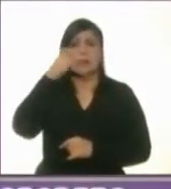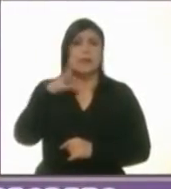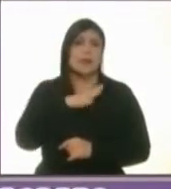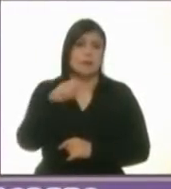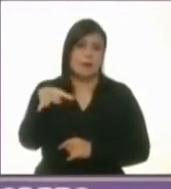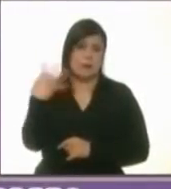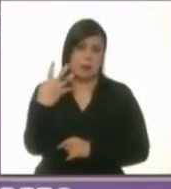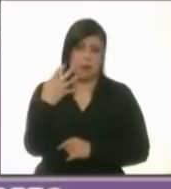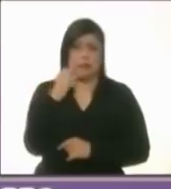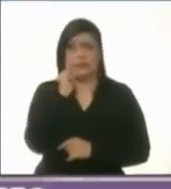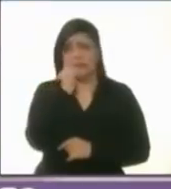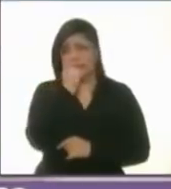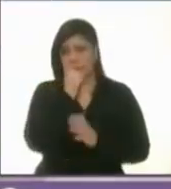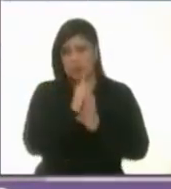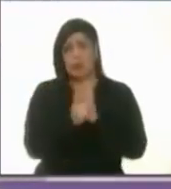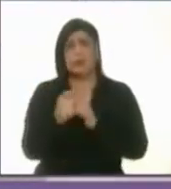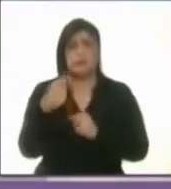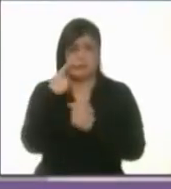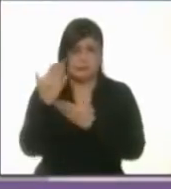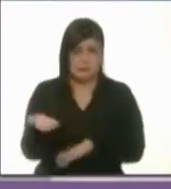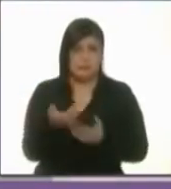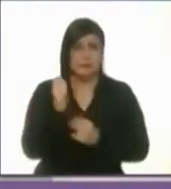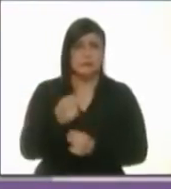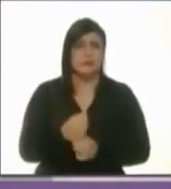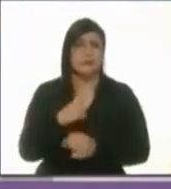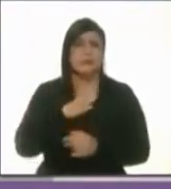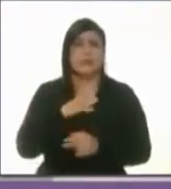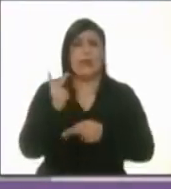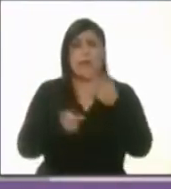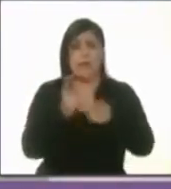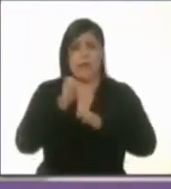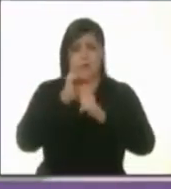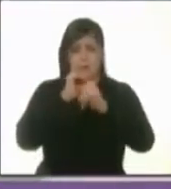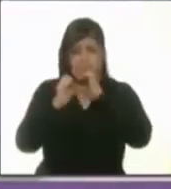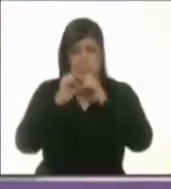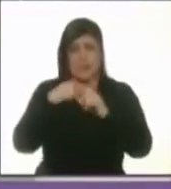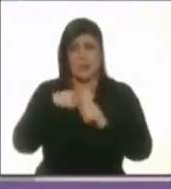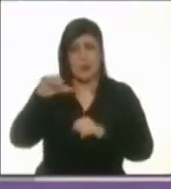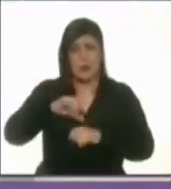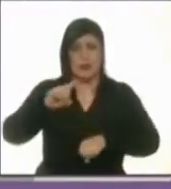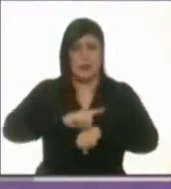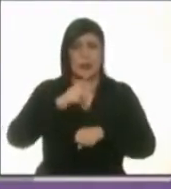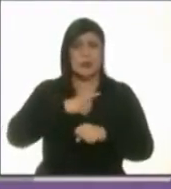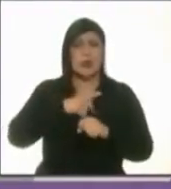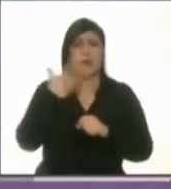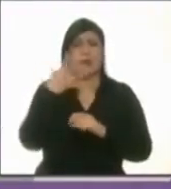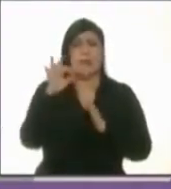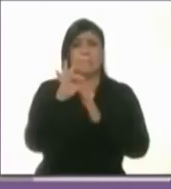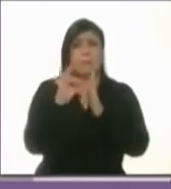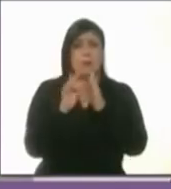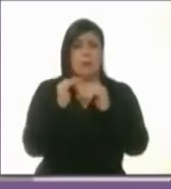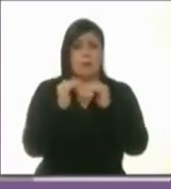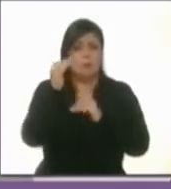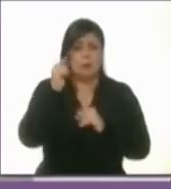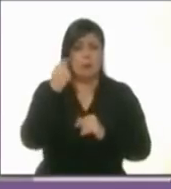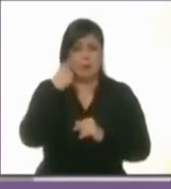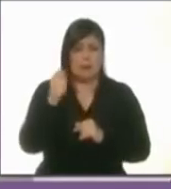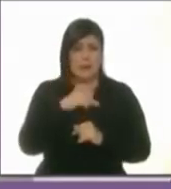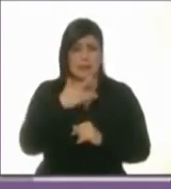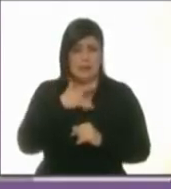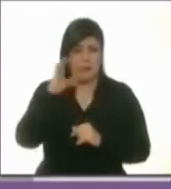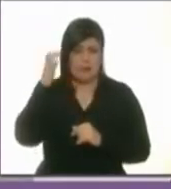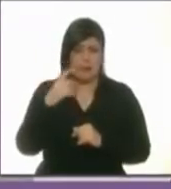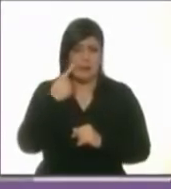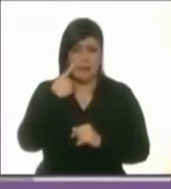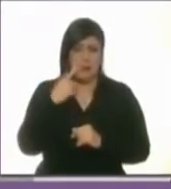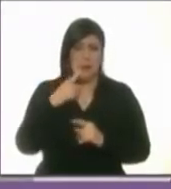catorce segundos, adelante. Aquí tenemos una encuesta del día de hoy donde estoy a diez puntos de Claudia Sheinbaum. No te sientas tan